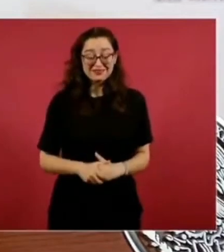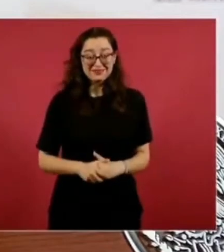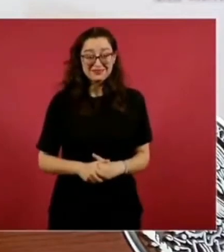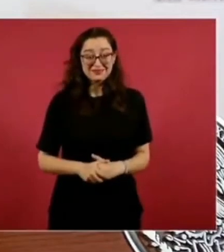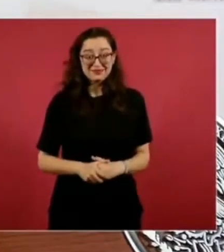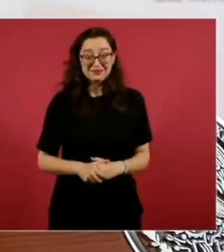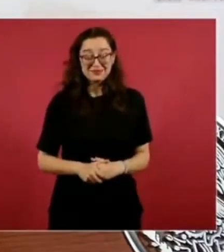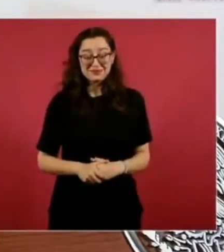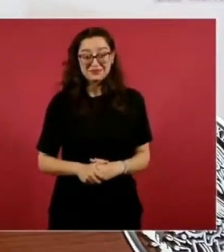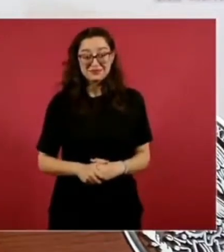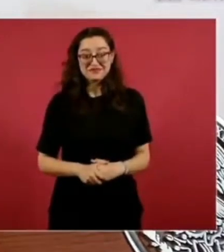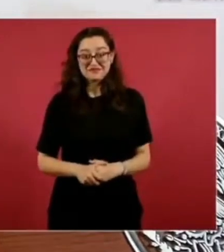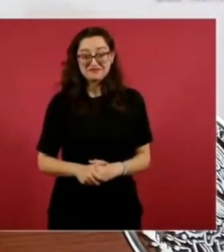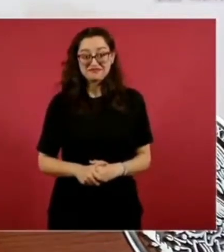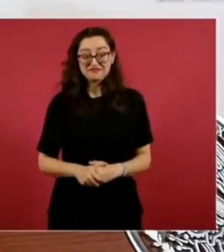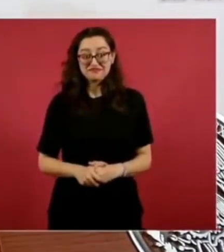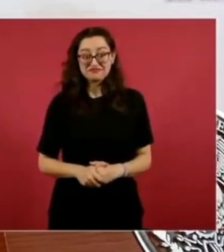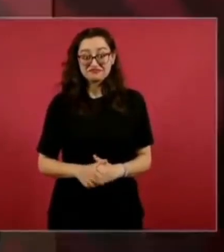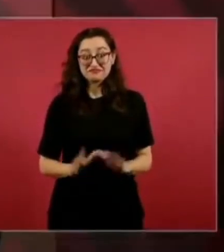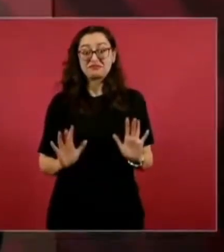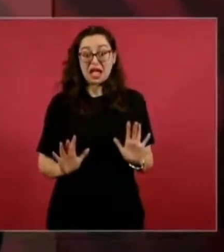Ahí sí se caen gobiernos.